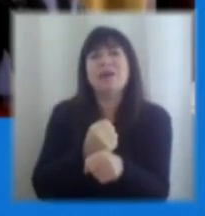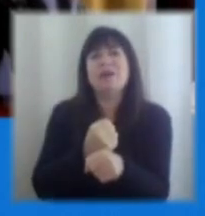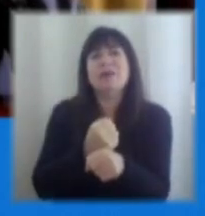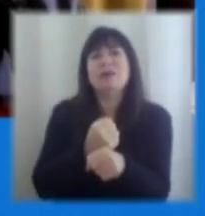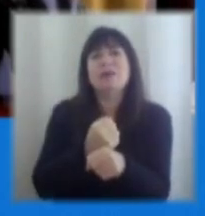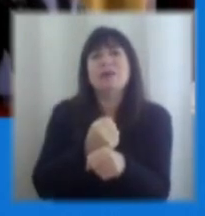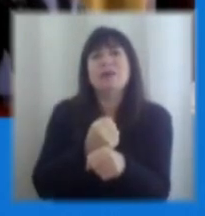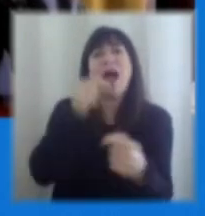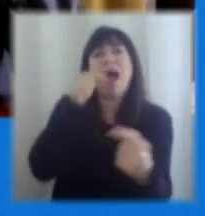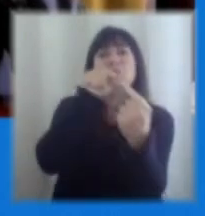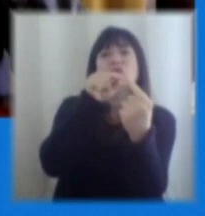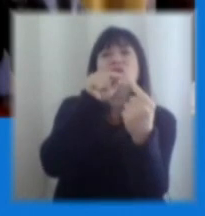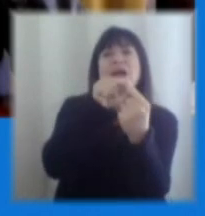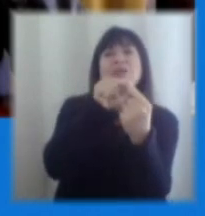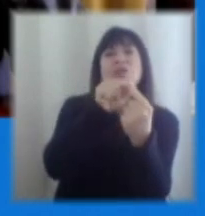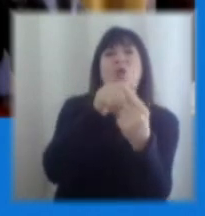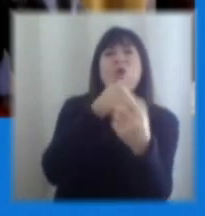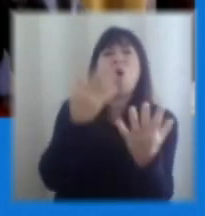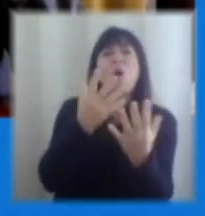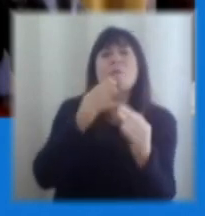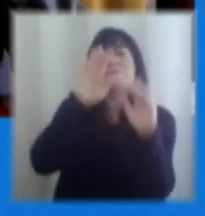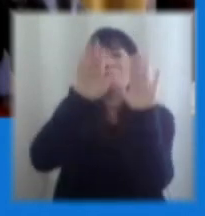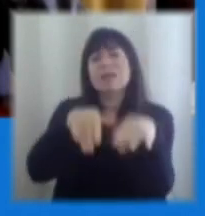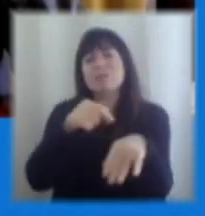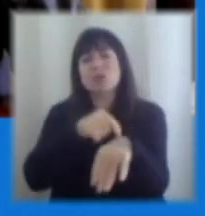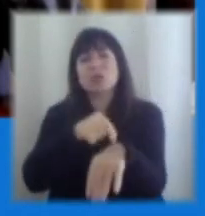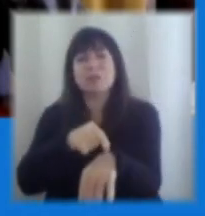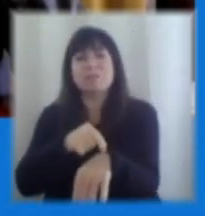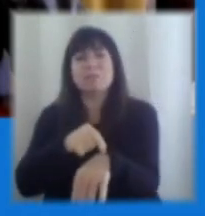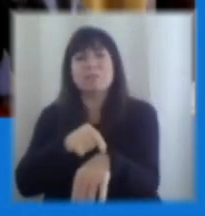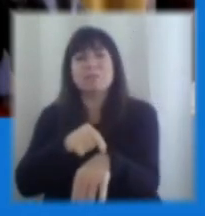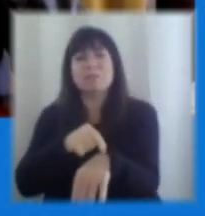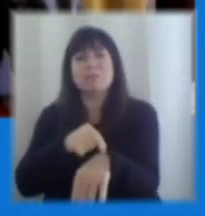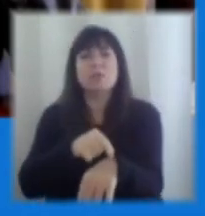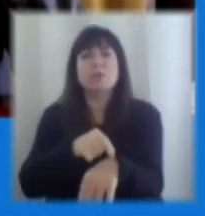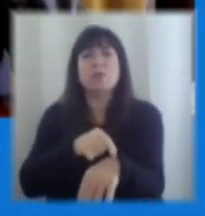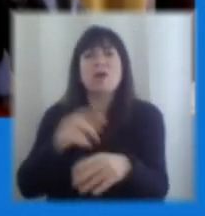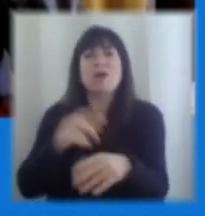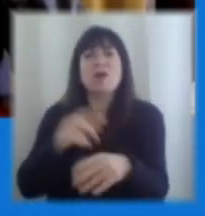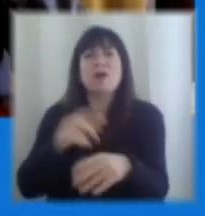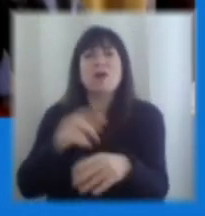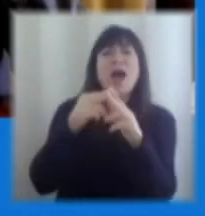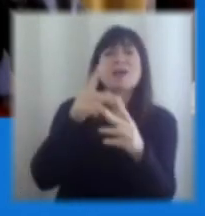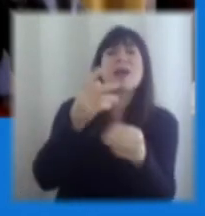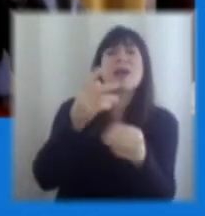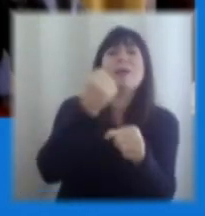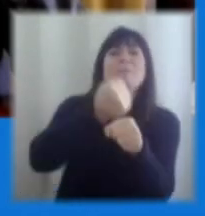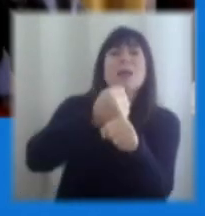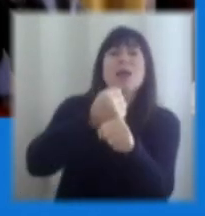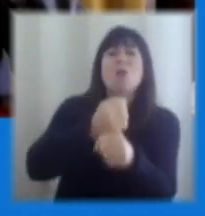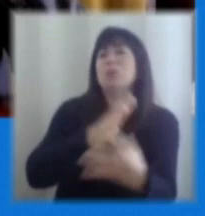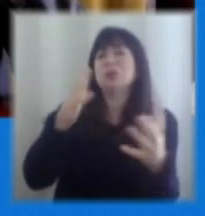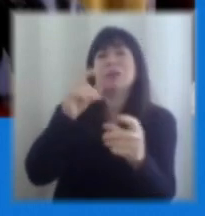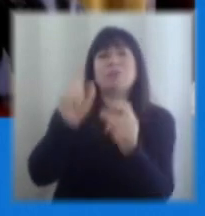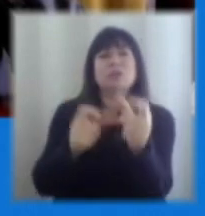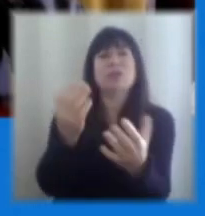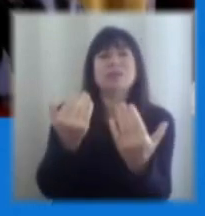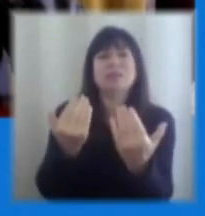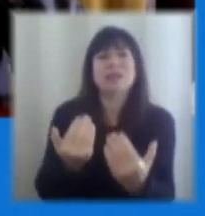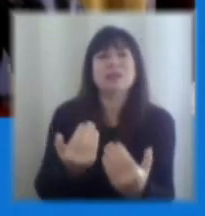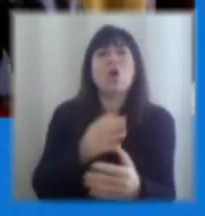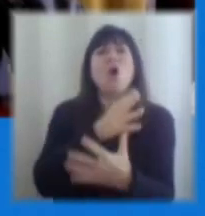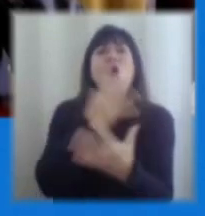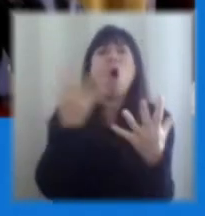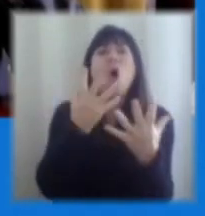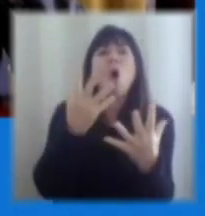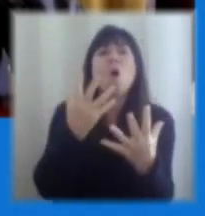apuntando a dos objetivos simultáneamente, el objetivo contingente, reactivar el empleo, que tanto lo van a necesitar tantas personas, como que ese